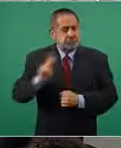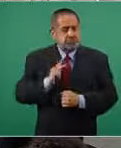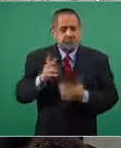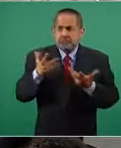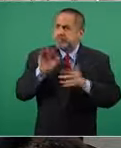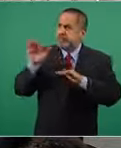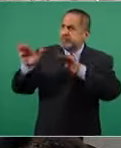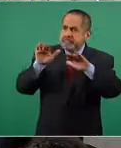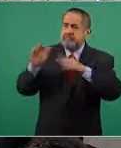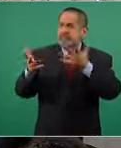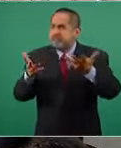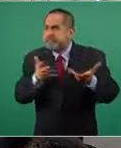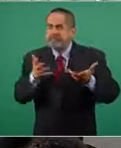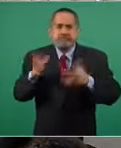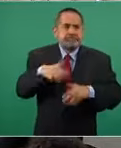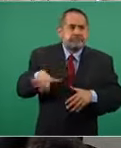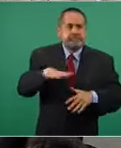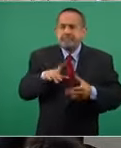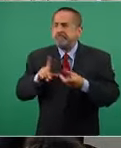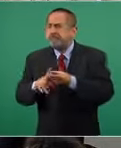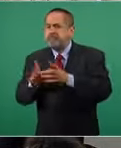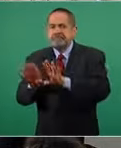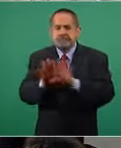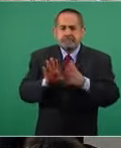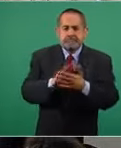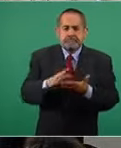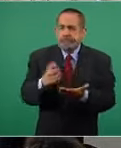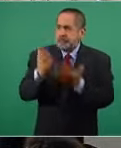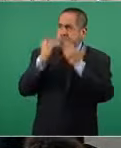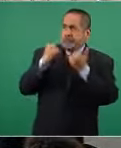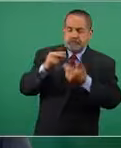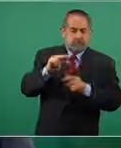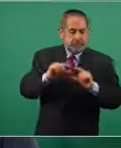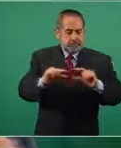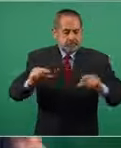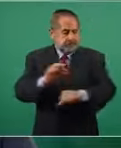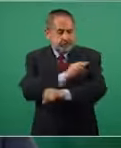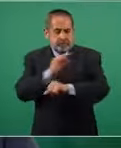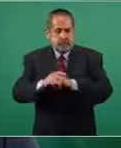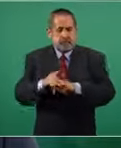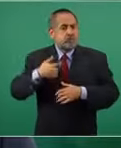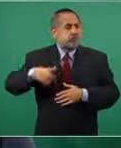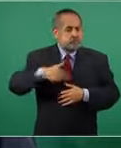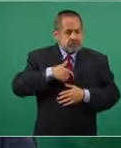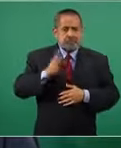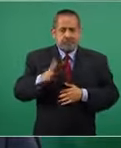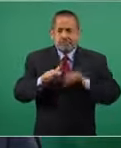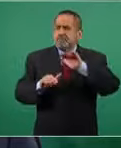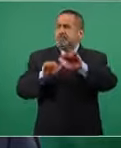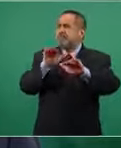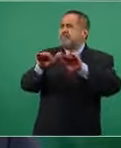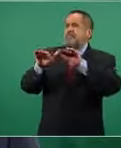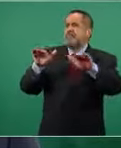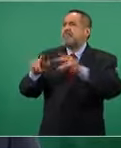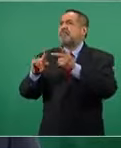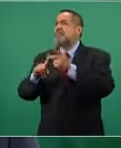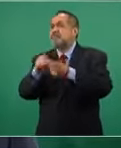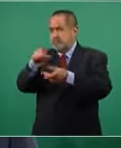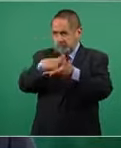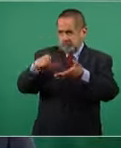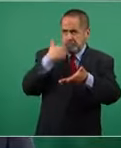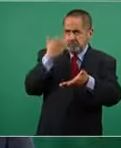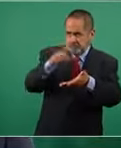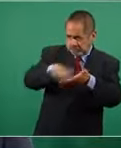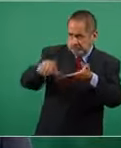tratando de sortear esa falta de vacunas, recurriendo a todas las ofertas que en el mundo